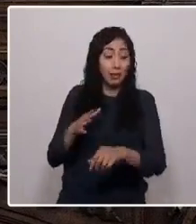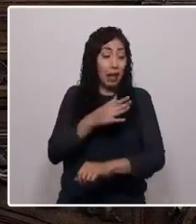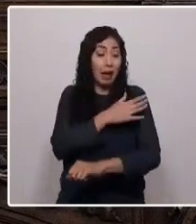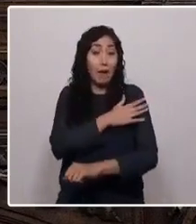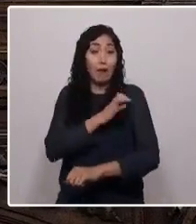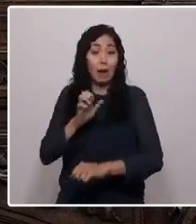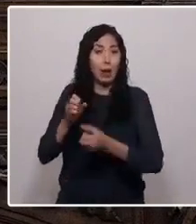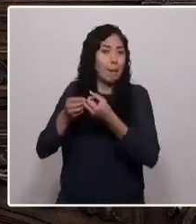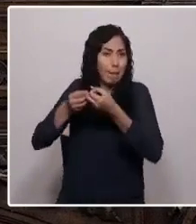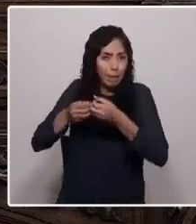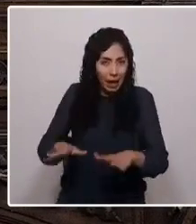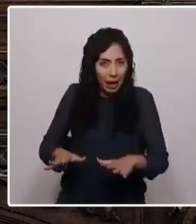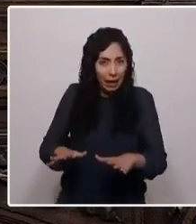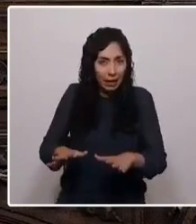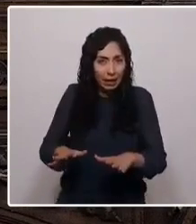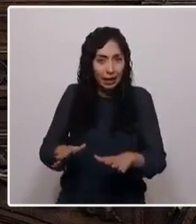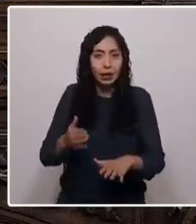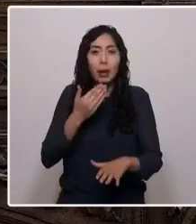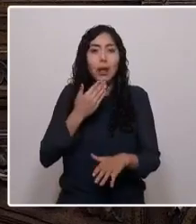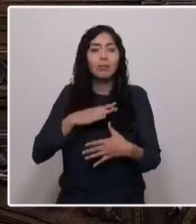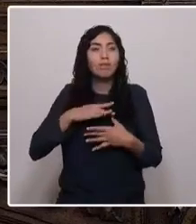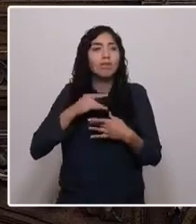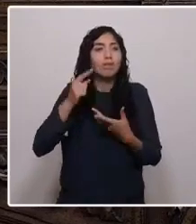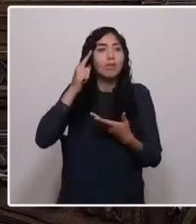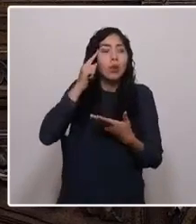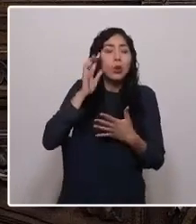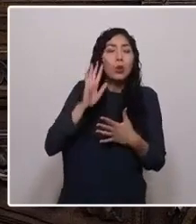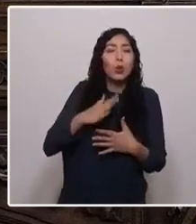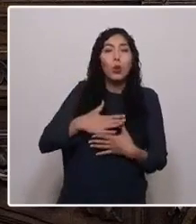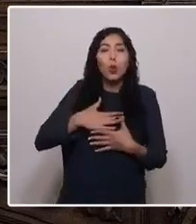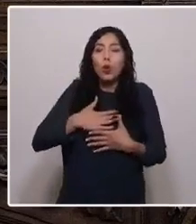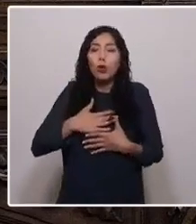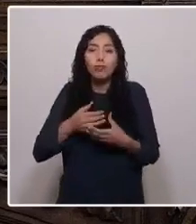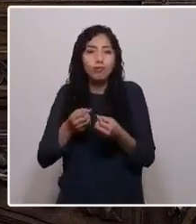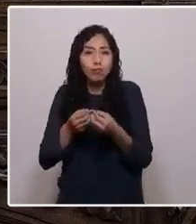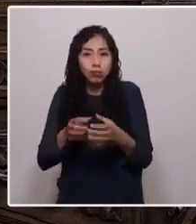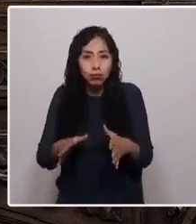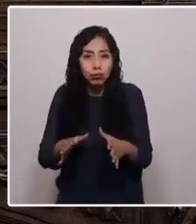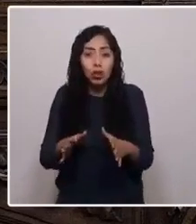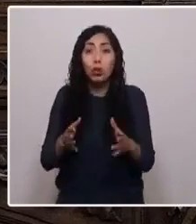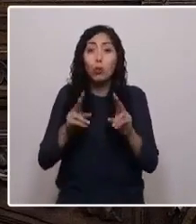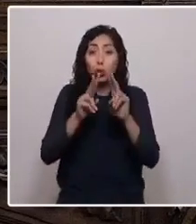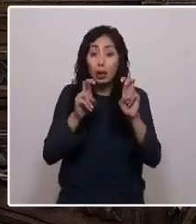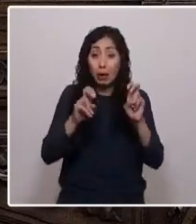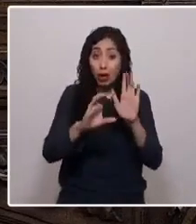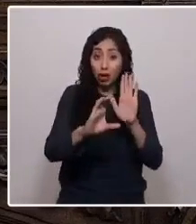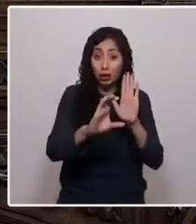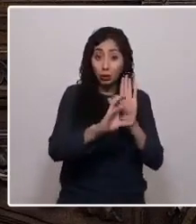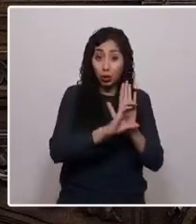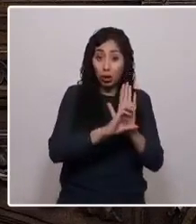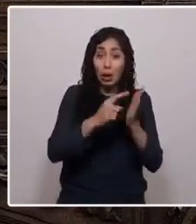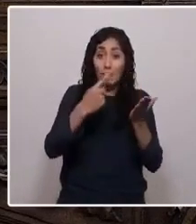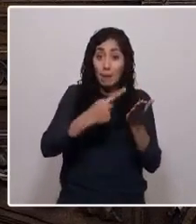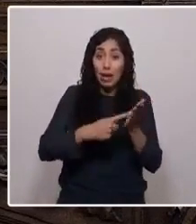en la pérdida de la ilusión que bajo el marco de la constitución de 1980